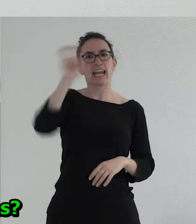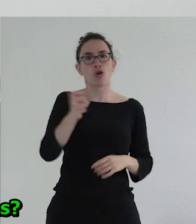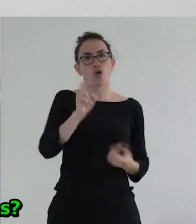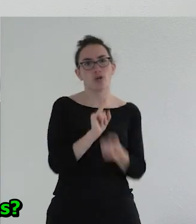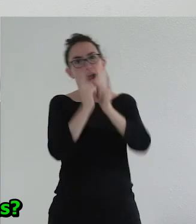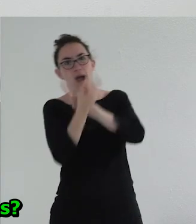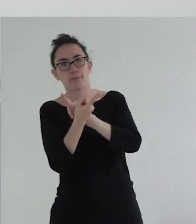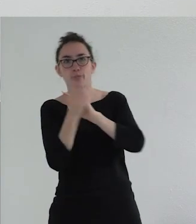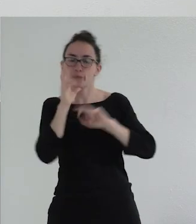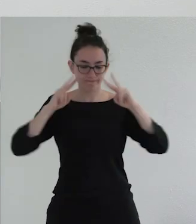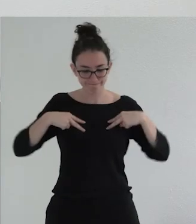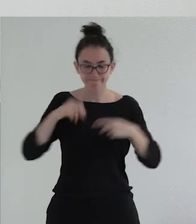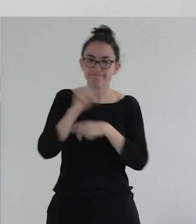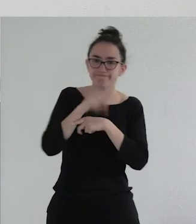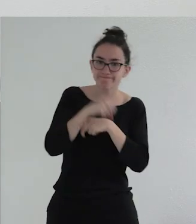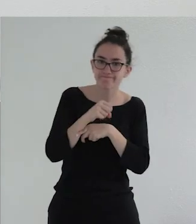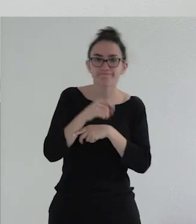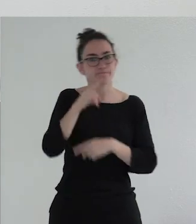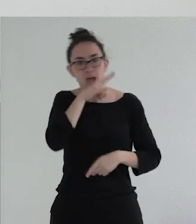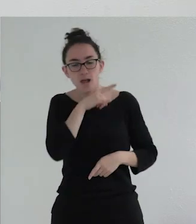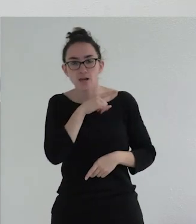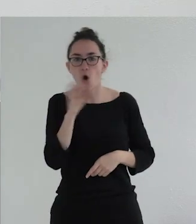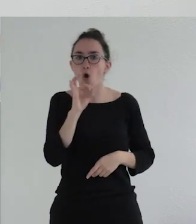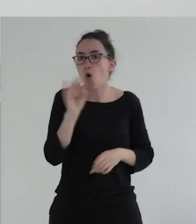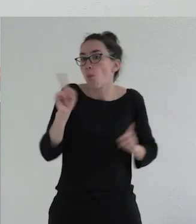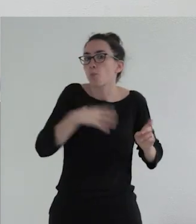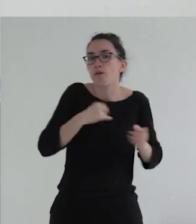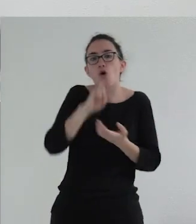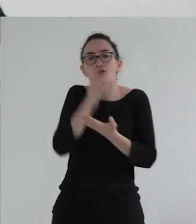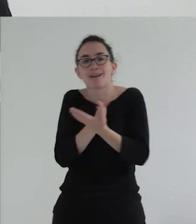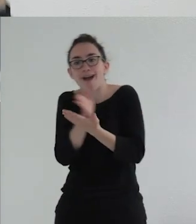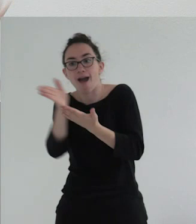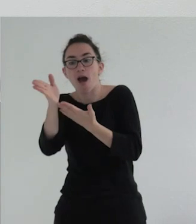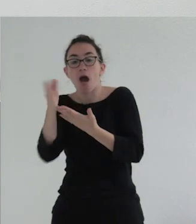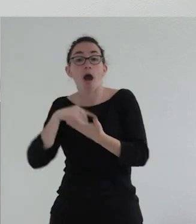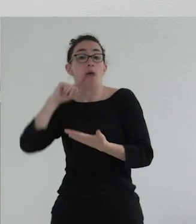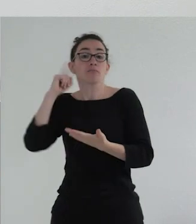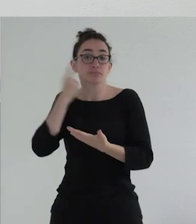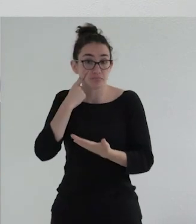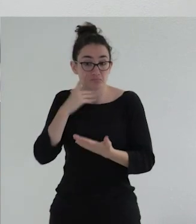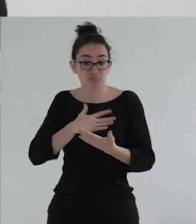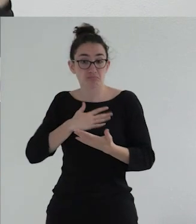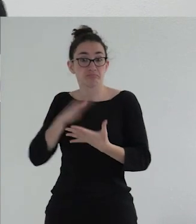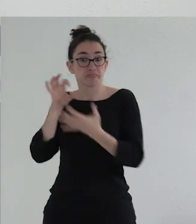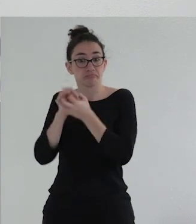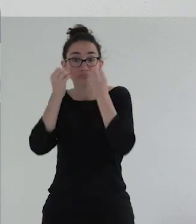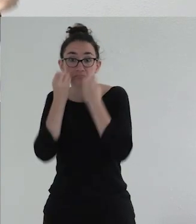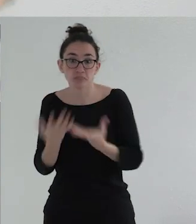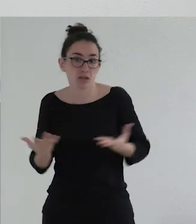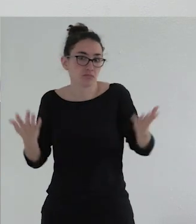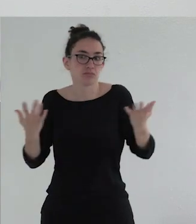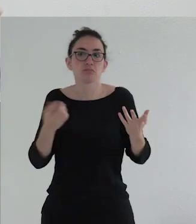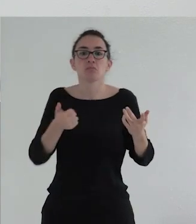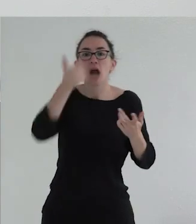se escucharon sus demandas o es que encontraron otros itinerarios de vida posibles en el marco de pensamiento en el que vivieron y son más o menos